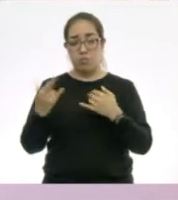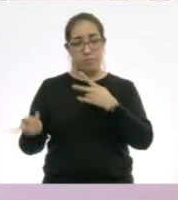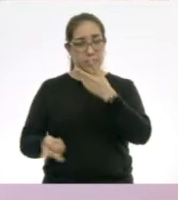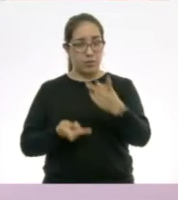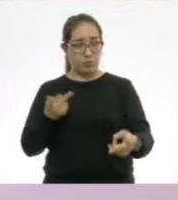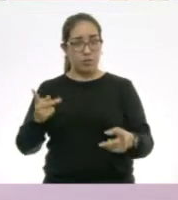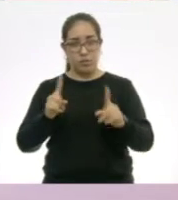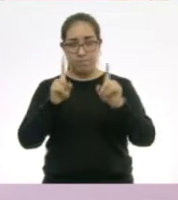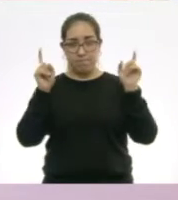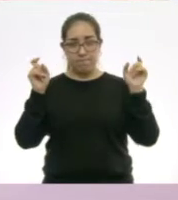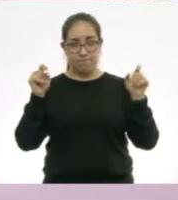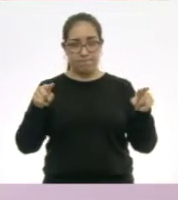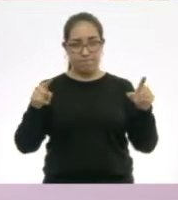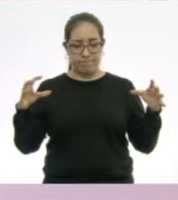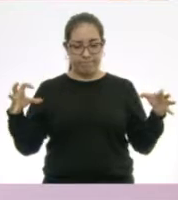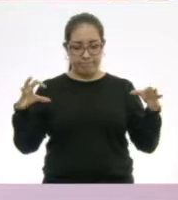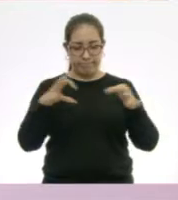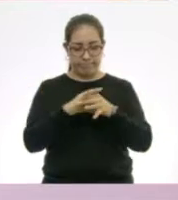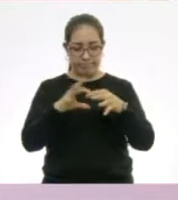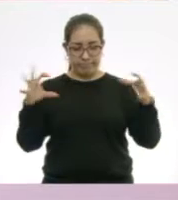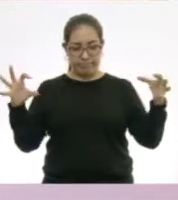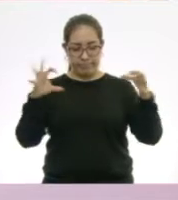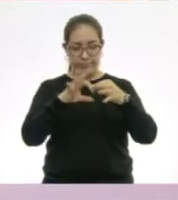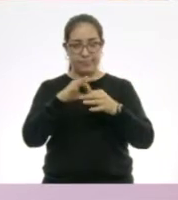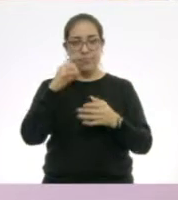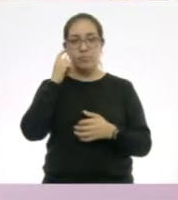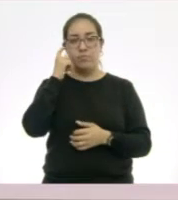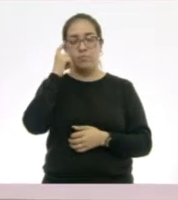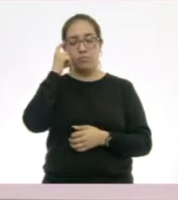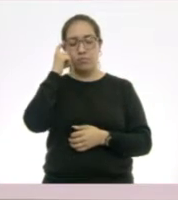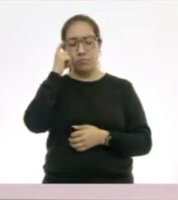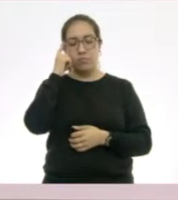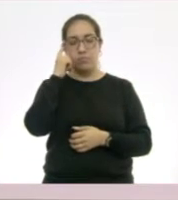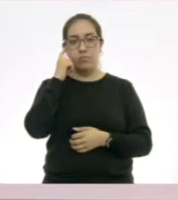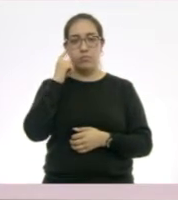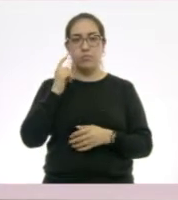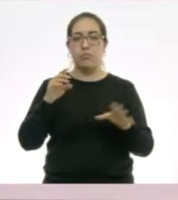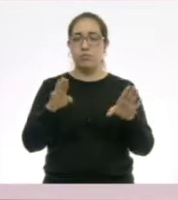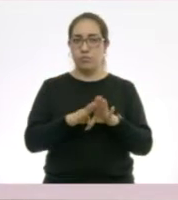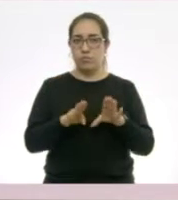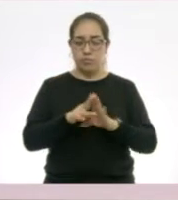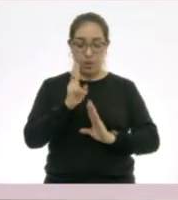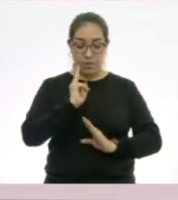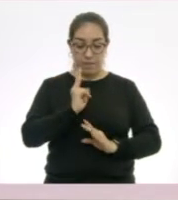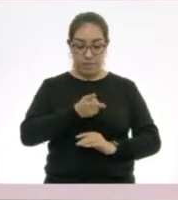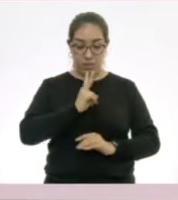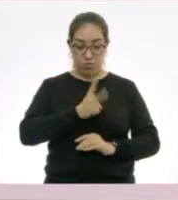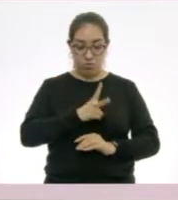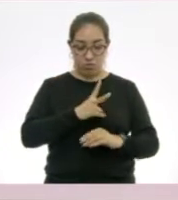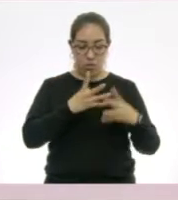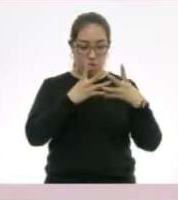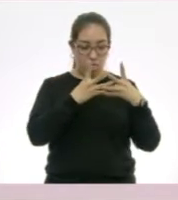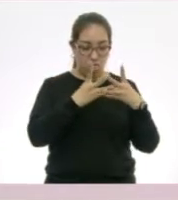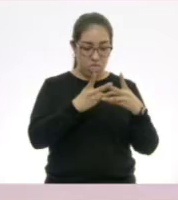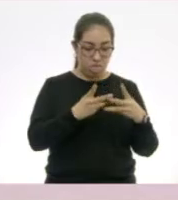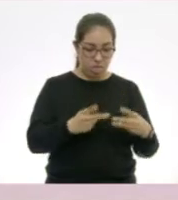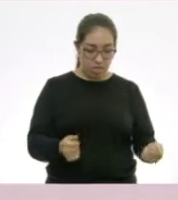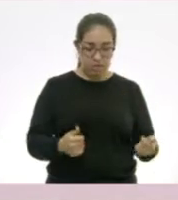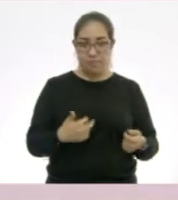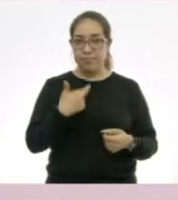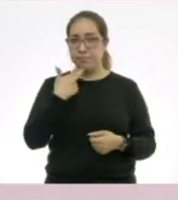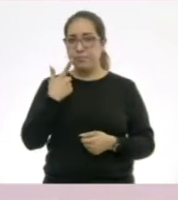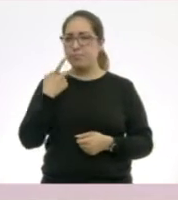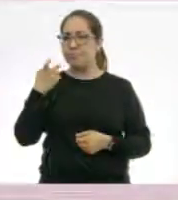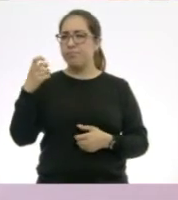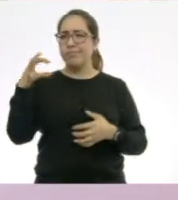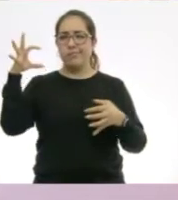Si se dan cuenta, estas dos, las medidas de prevención y hacer que el virus sea menos en vez de más,